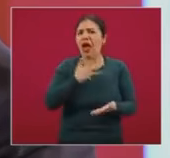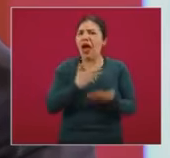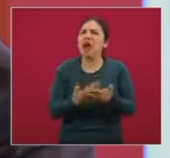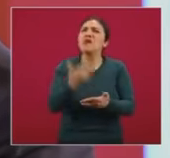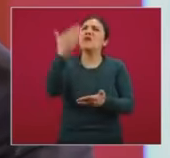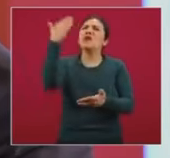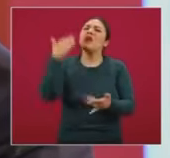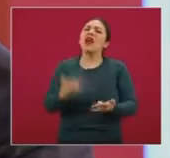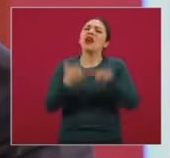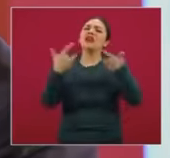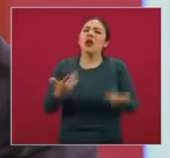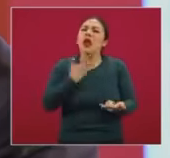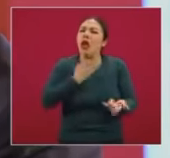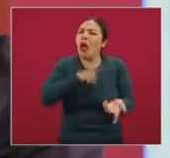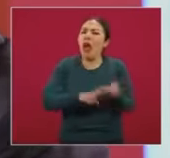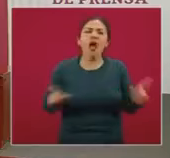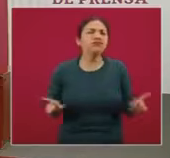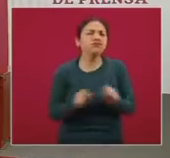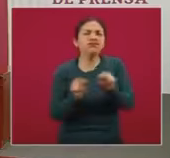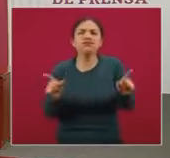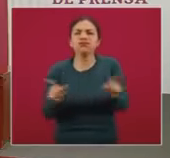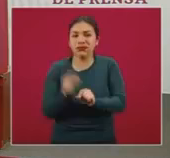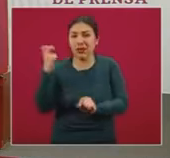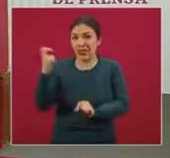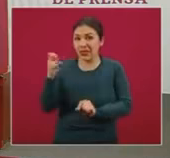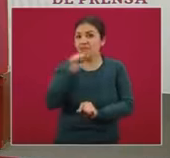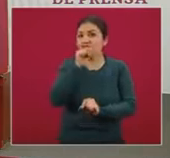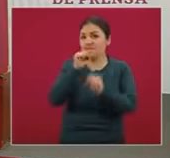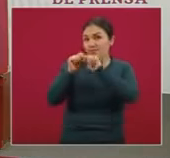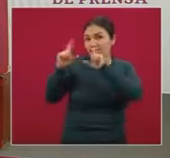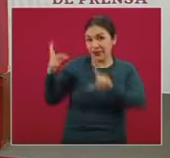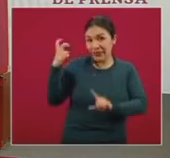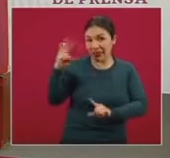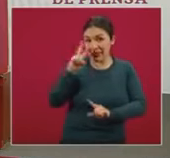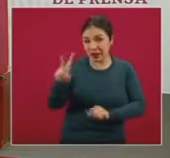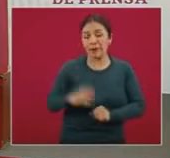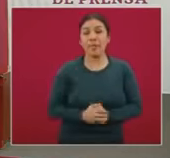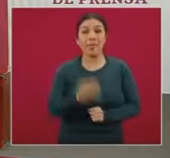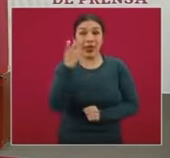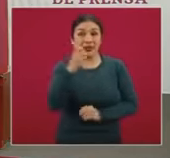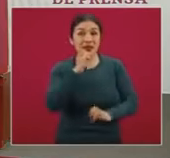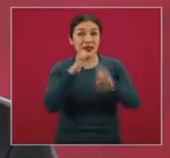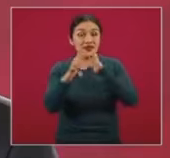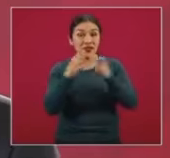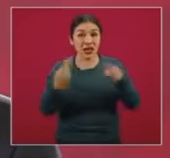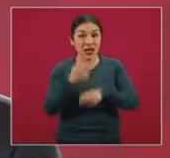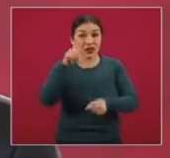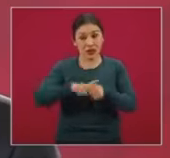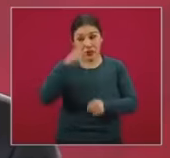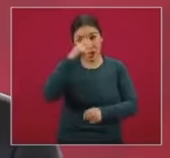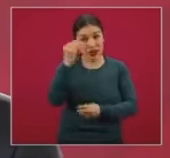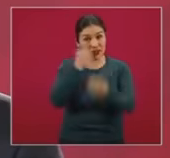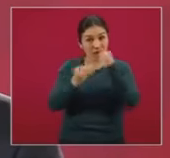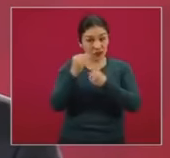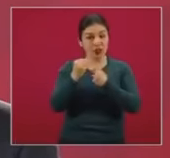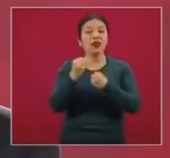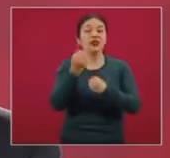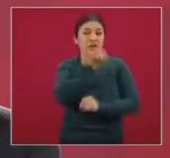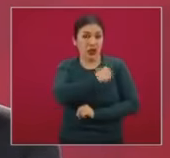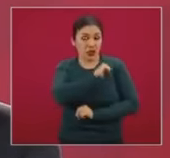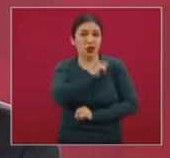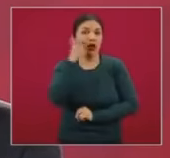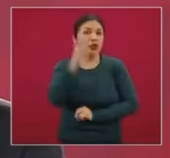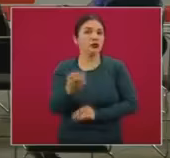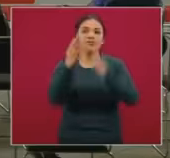y es la que se resume de manera sumamente sintética en esta diapositiva. La encuesta nacional de salud y nutrición es ya un referente,